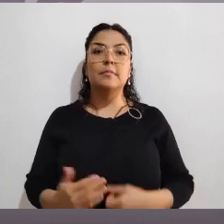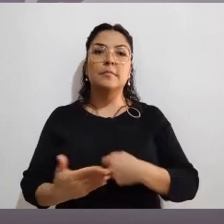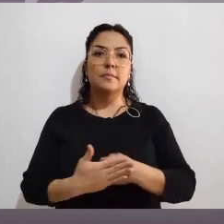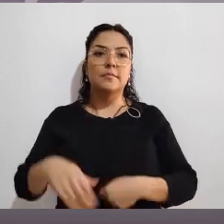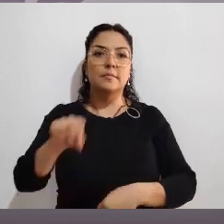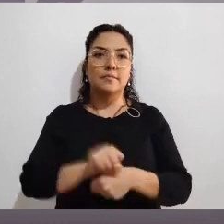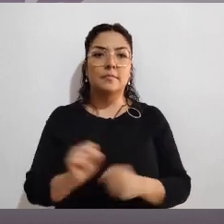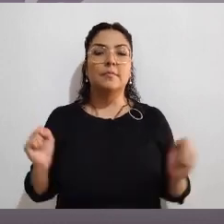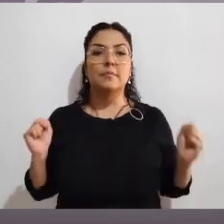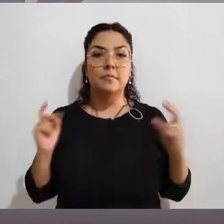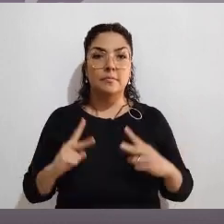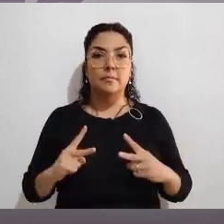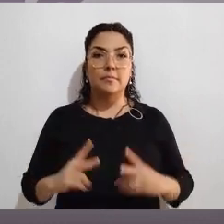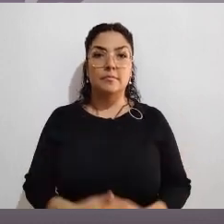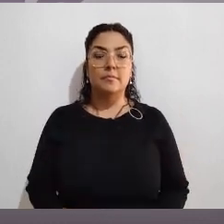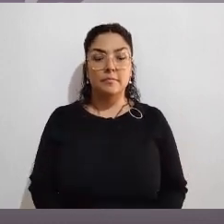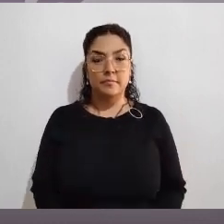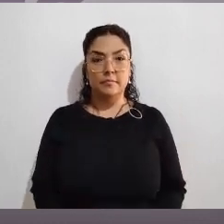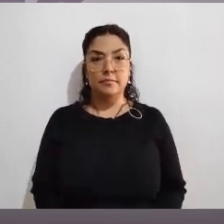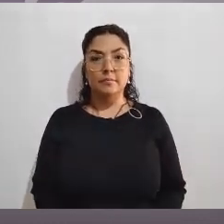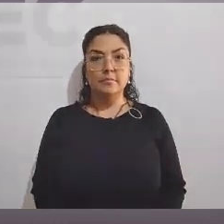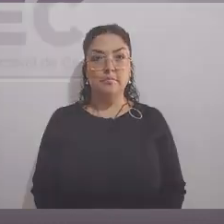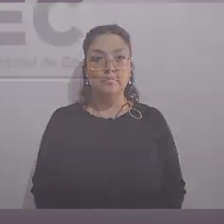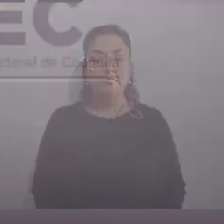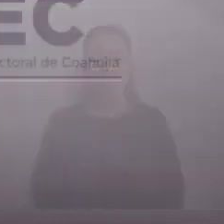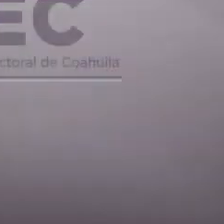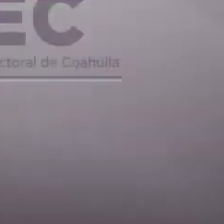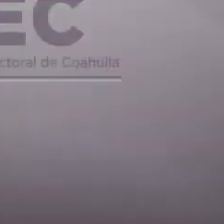Coahuila. Nos escuchamos en nuestra próxima emisión.